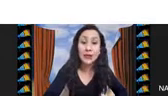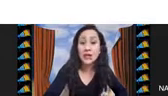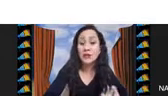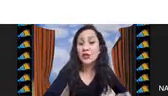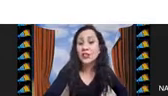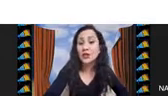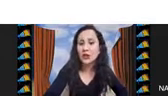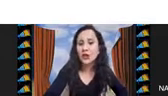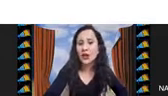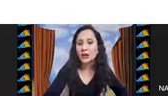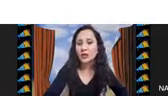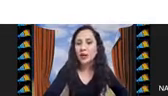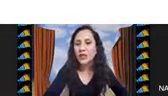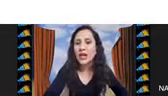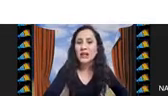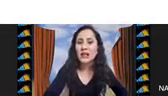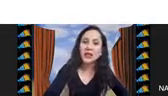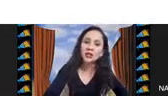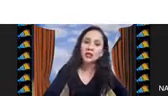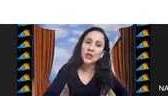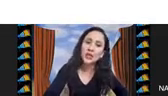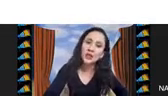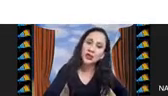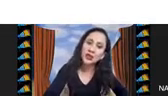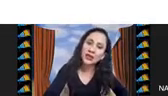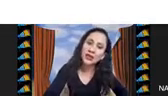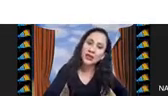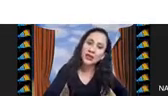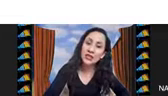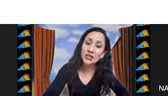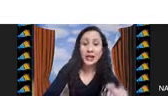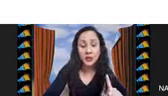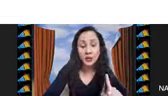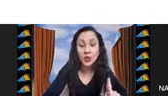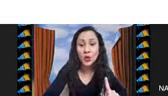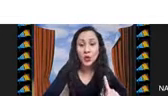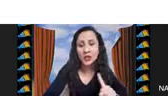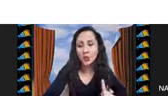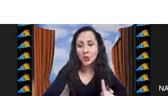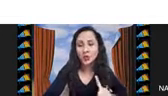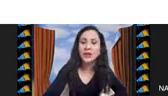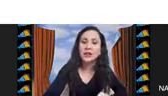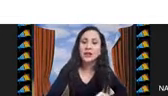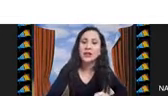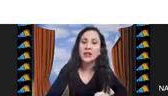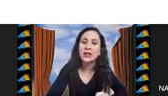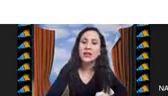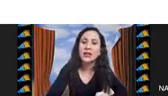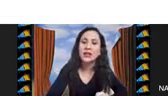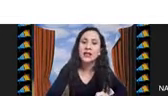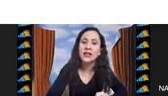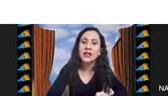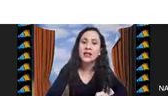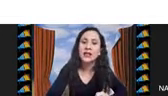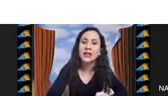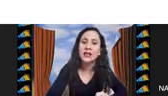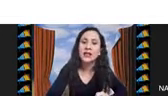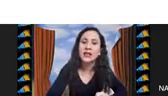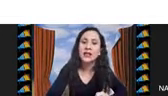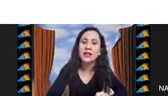el beneficio total de la suma de todos los que en X y tengan un uno, que son los objetos que seleccioné.